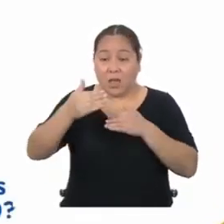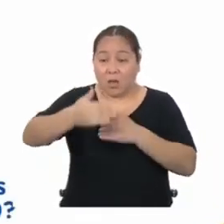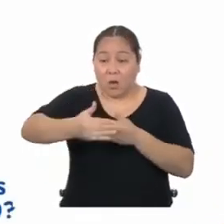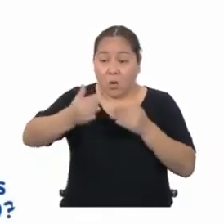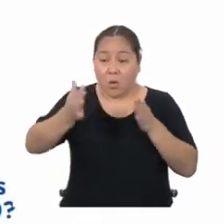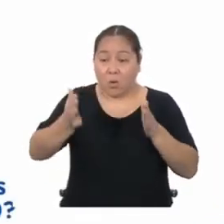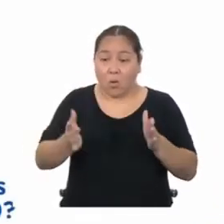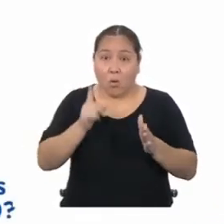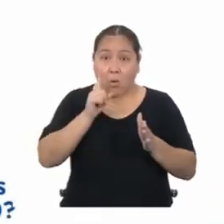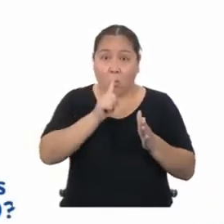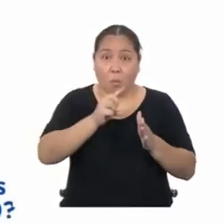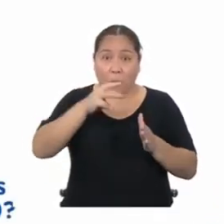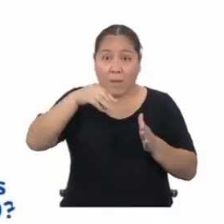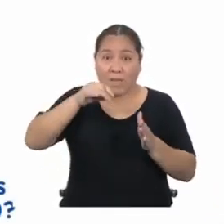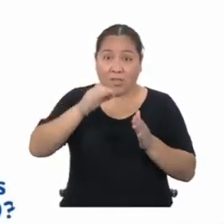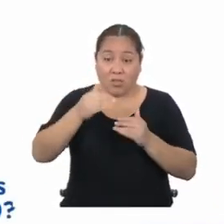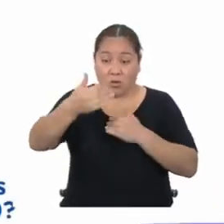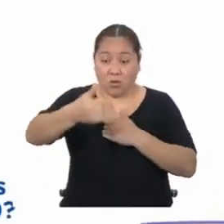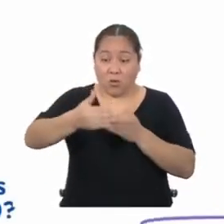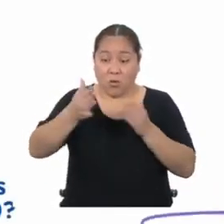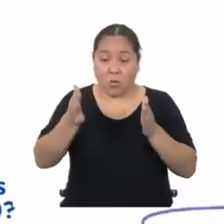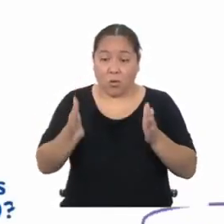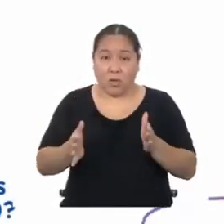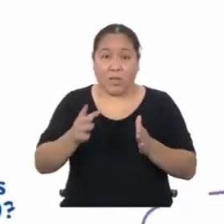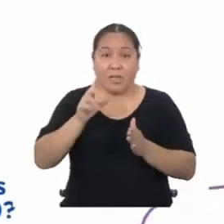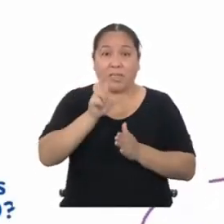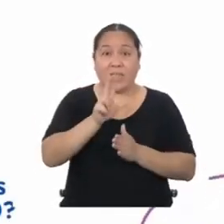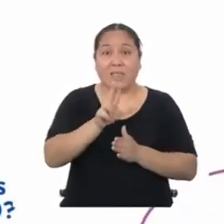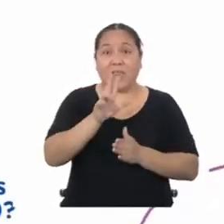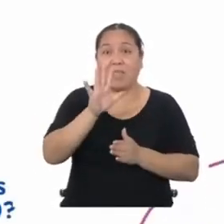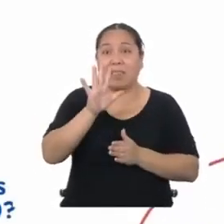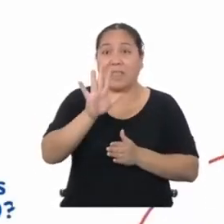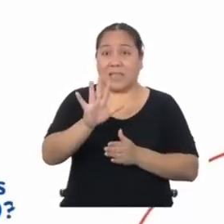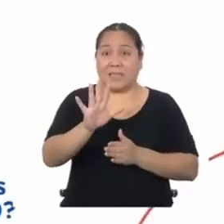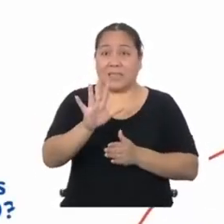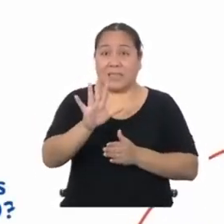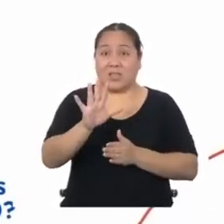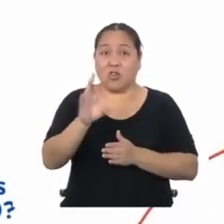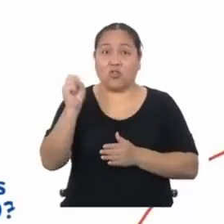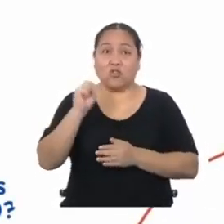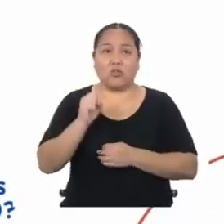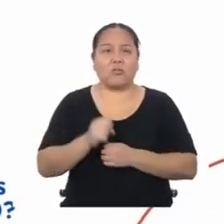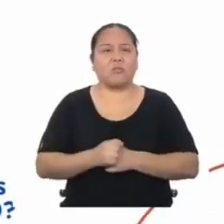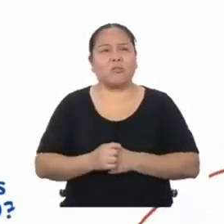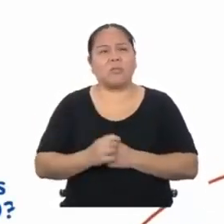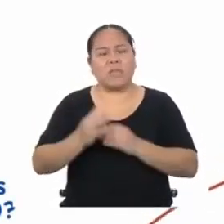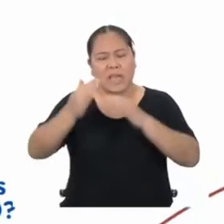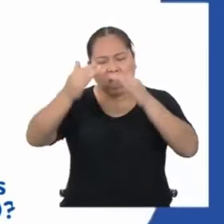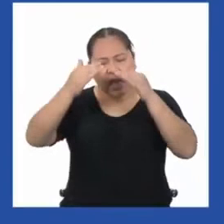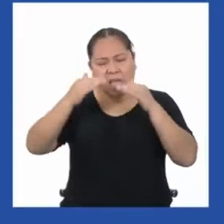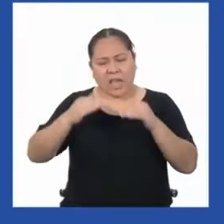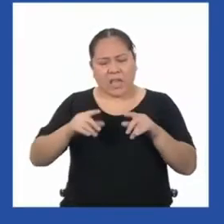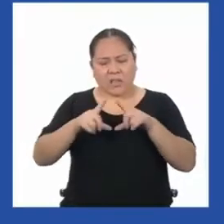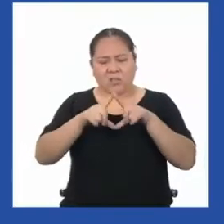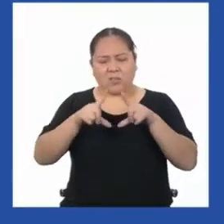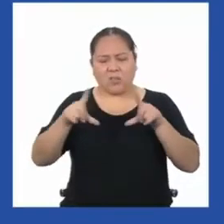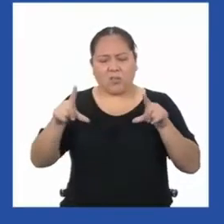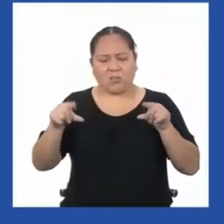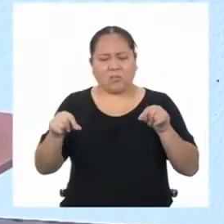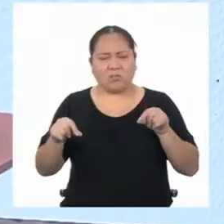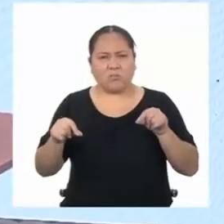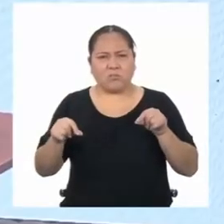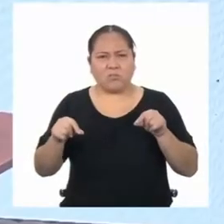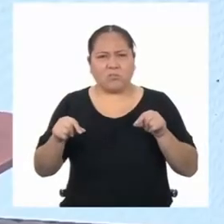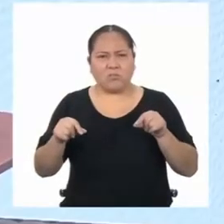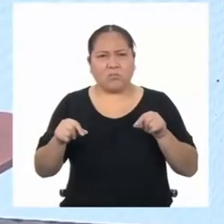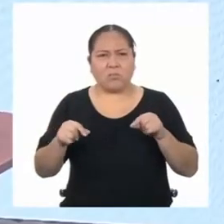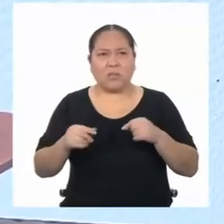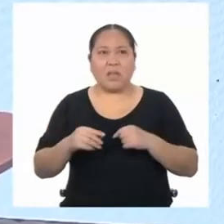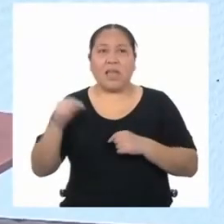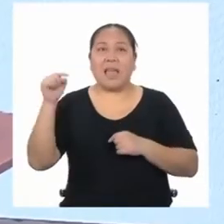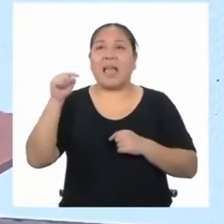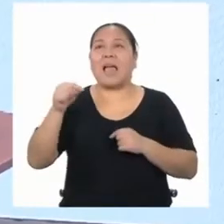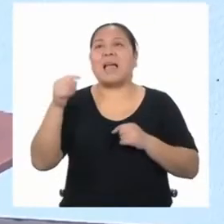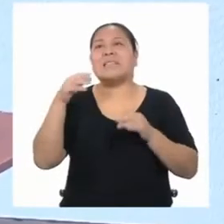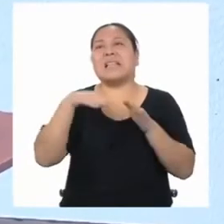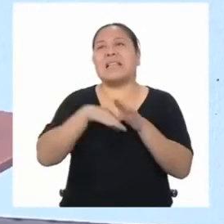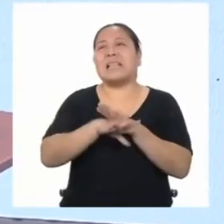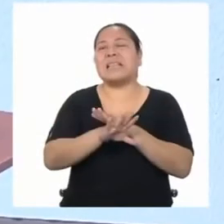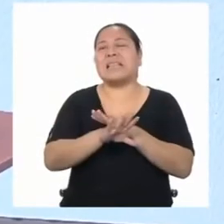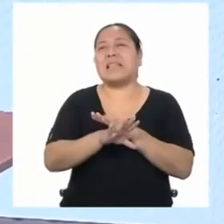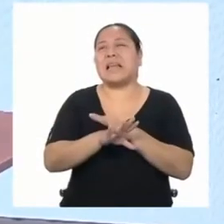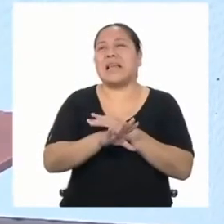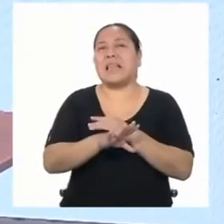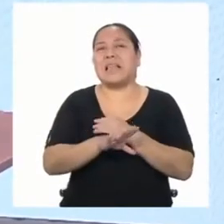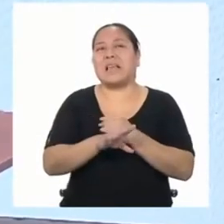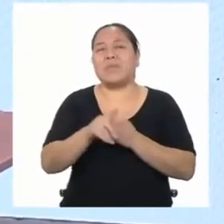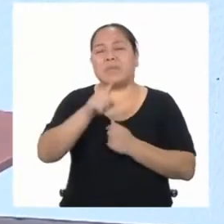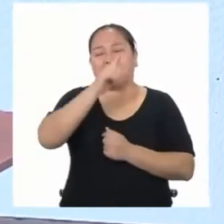Una preguntita, Yanira, ¿y ese rectángulo verde que aparece debajo de la cancha? Ah, esa es la entrada.